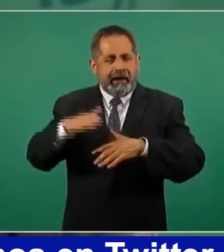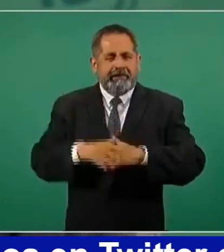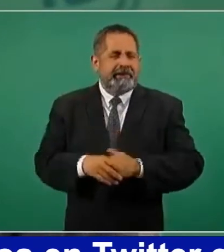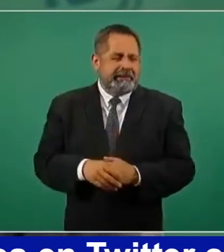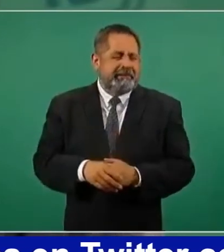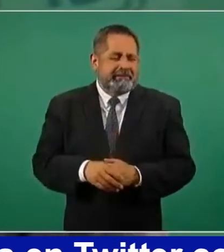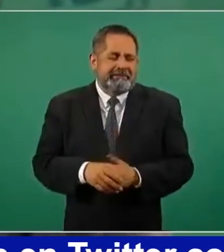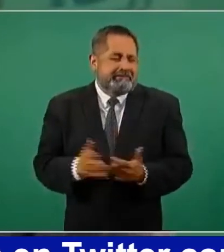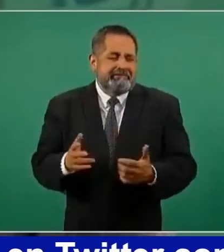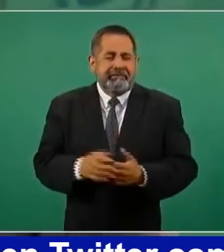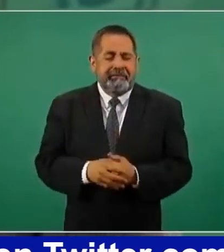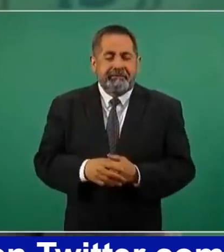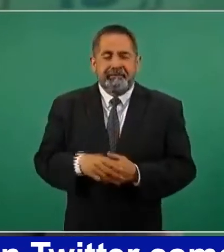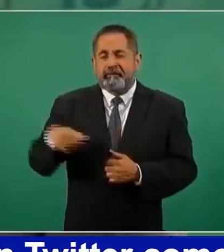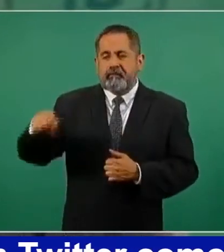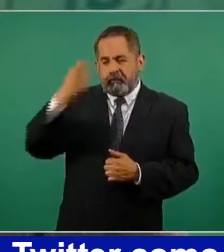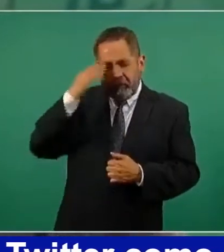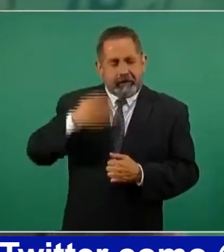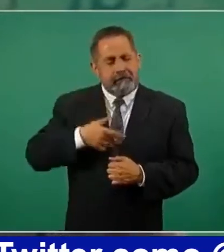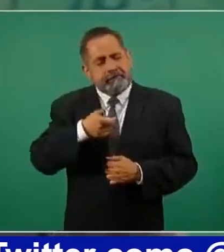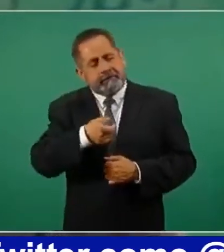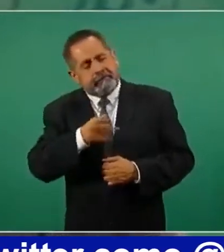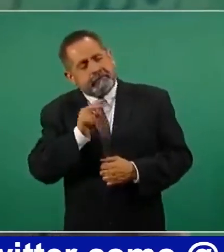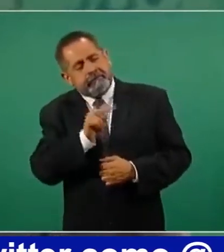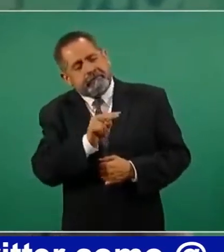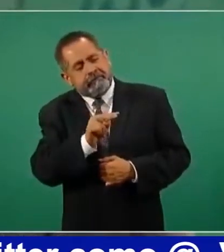sabe ver la televisión,